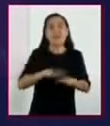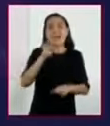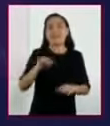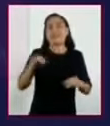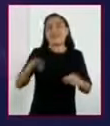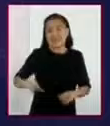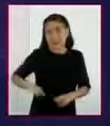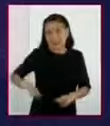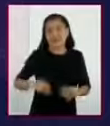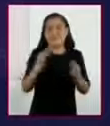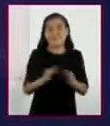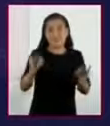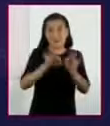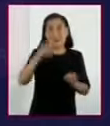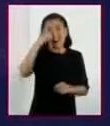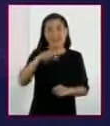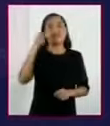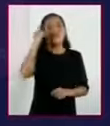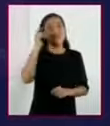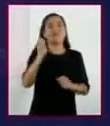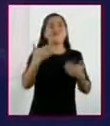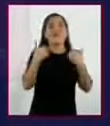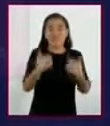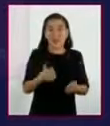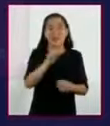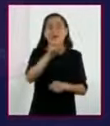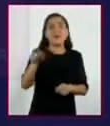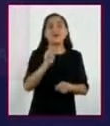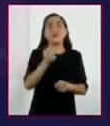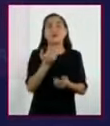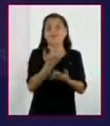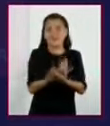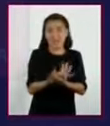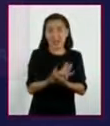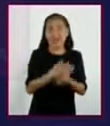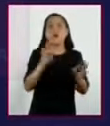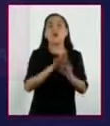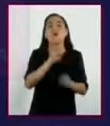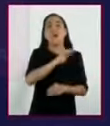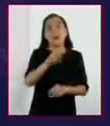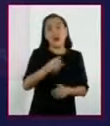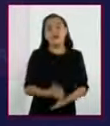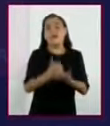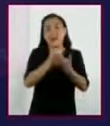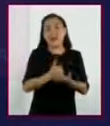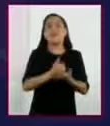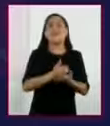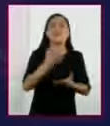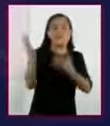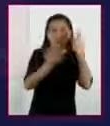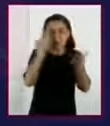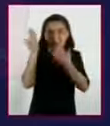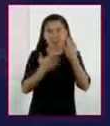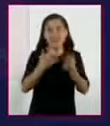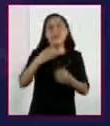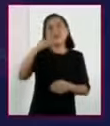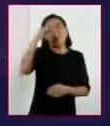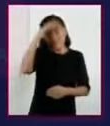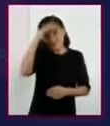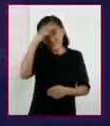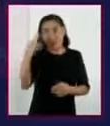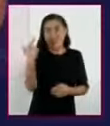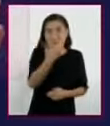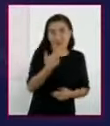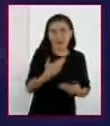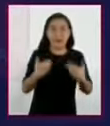relevantes para entender el aprendizaje esperado, ya que éstas les ayudarán a estudiar, analizar y comprender o